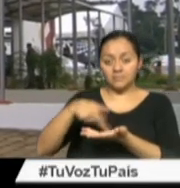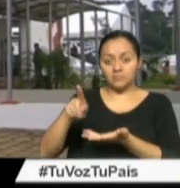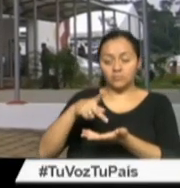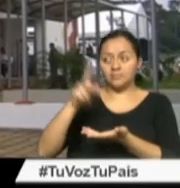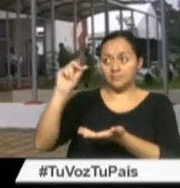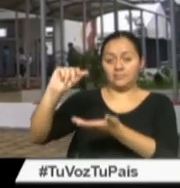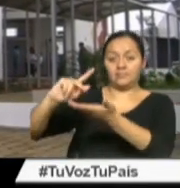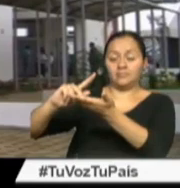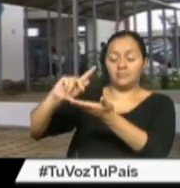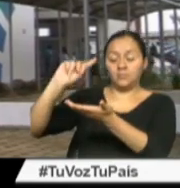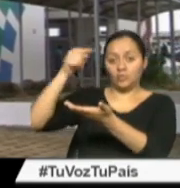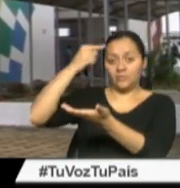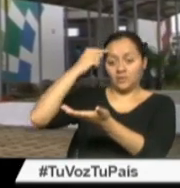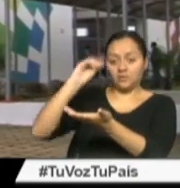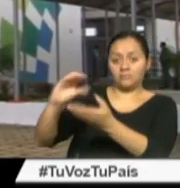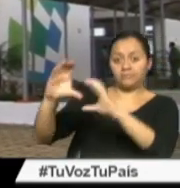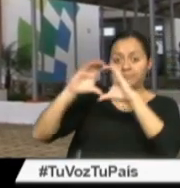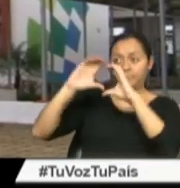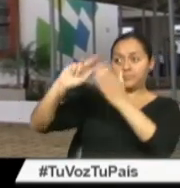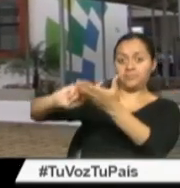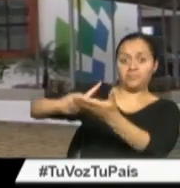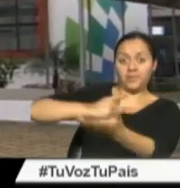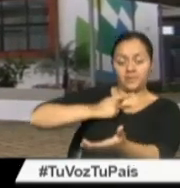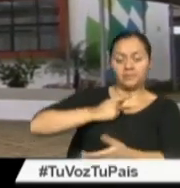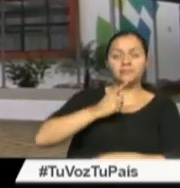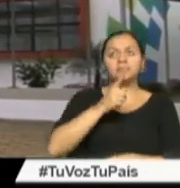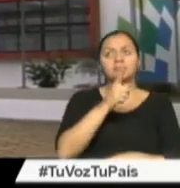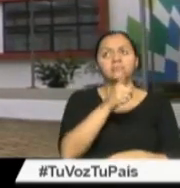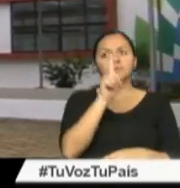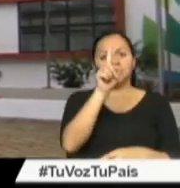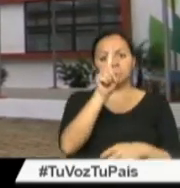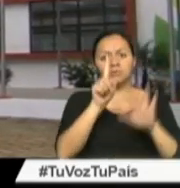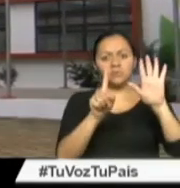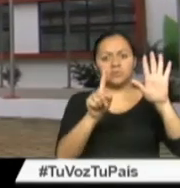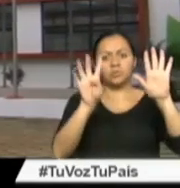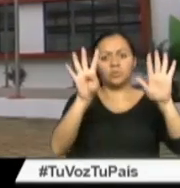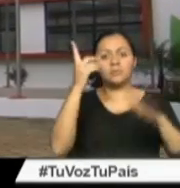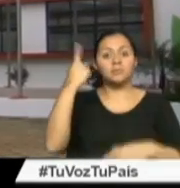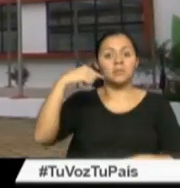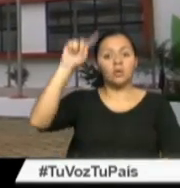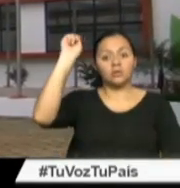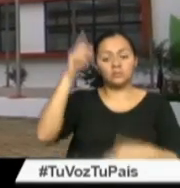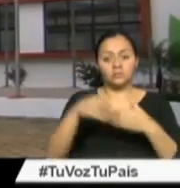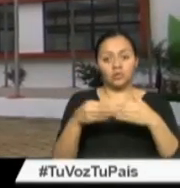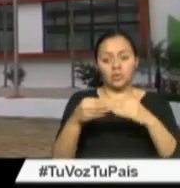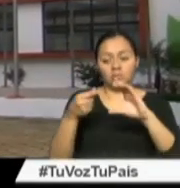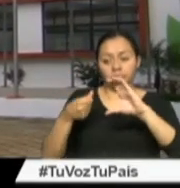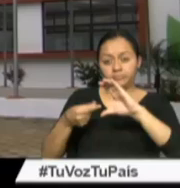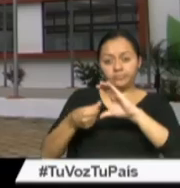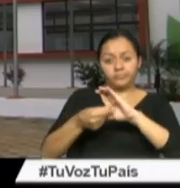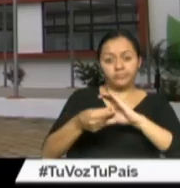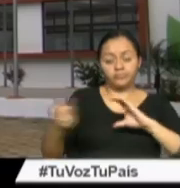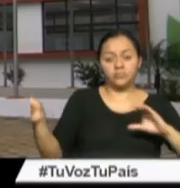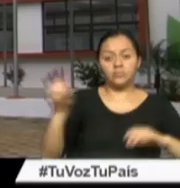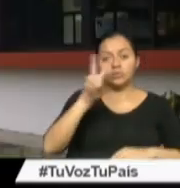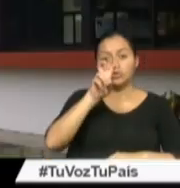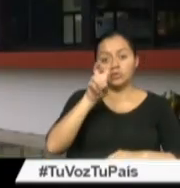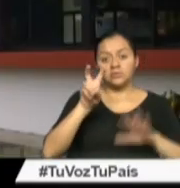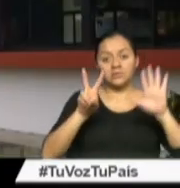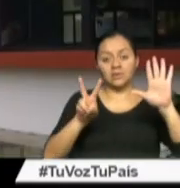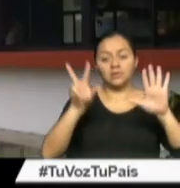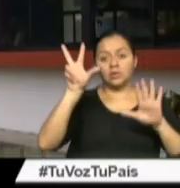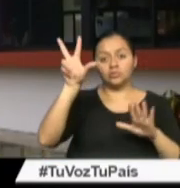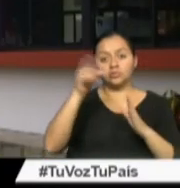Ecuador Estratégico ha invertido más de 169 millones para financiar 278 proyectos en